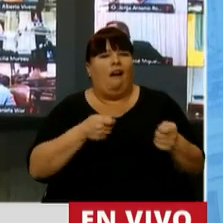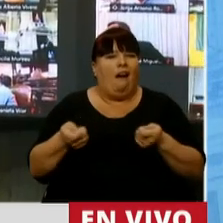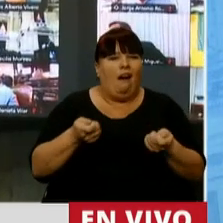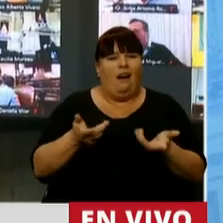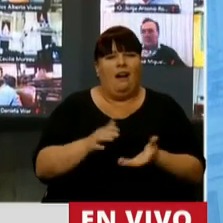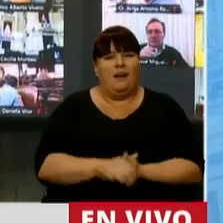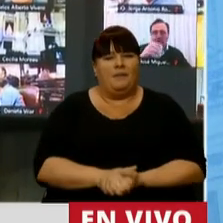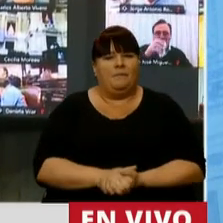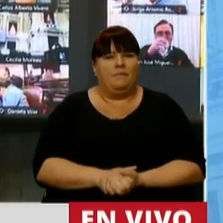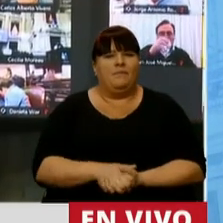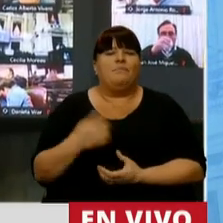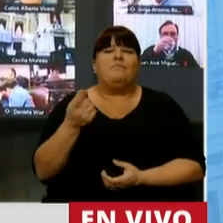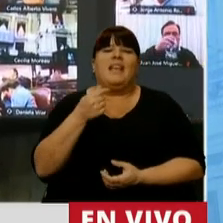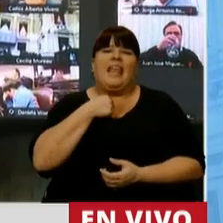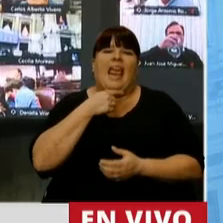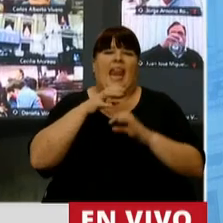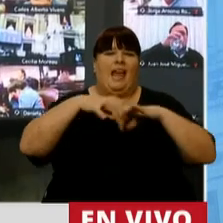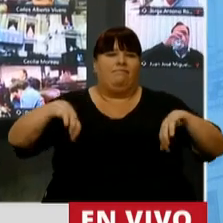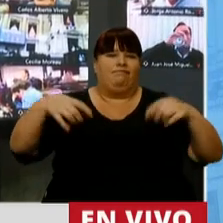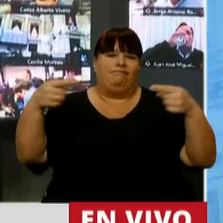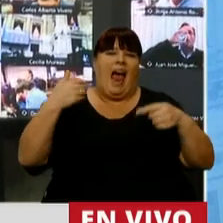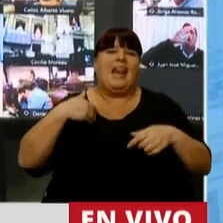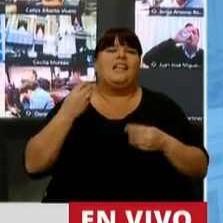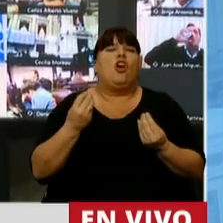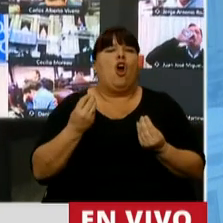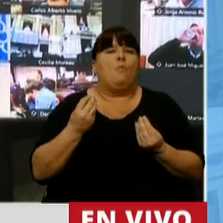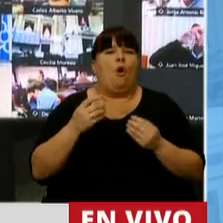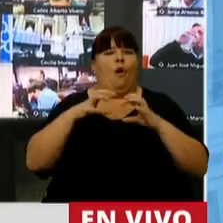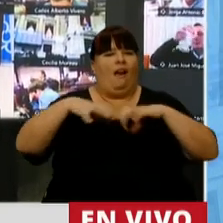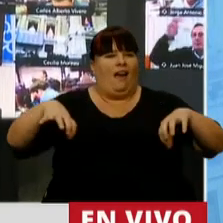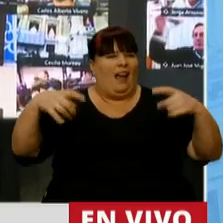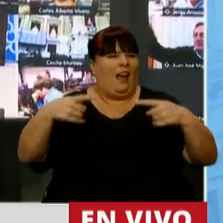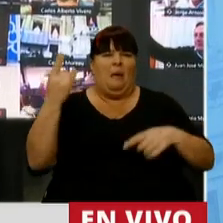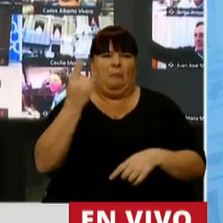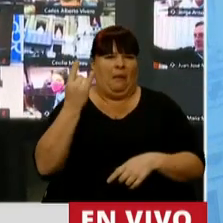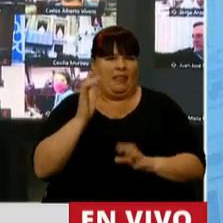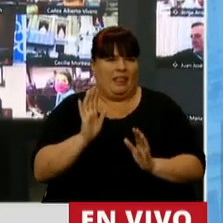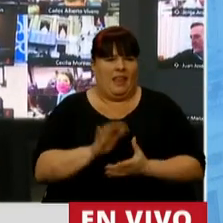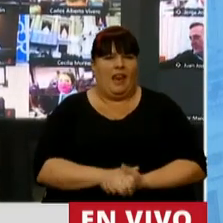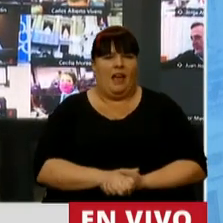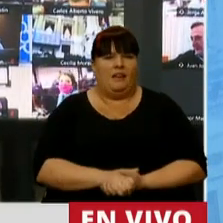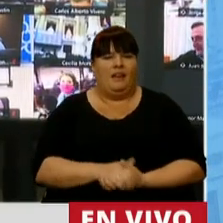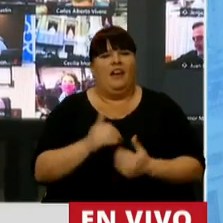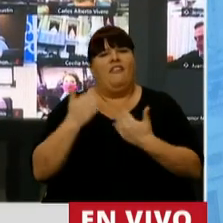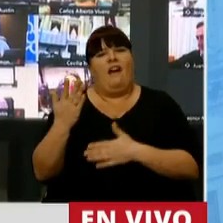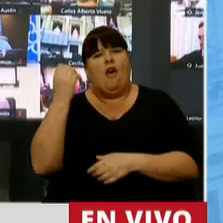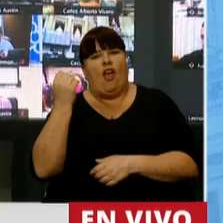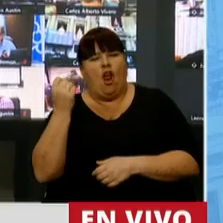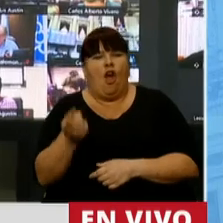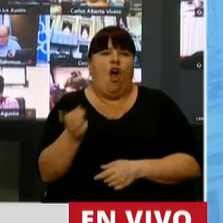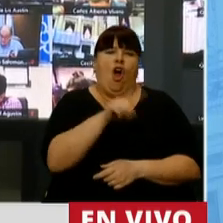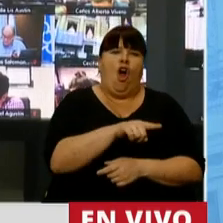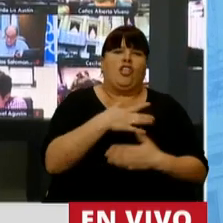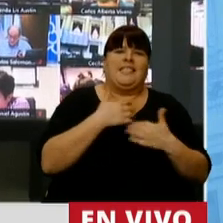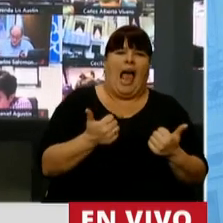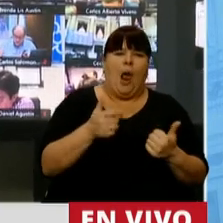de querer dividir a los argentinos bajo una grieta mentirosa de un lado la economía y de otro